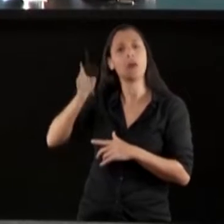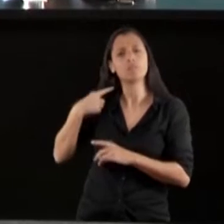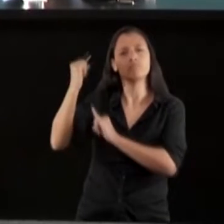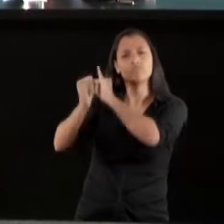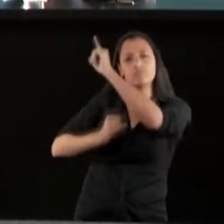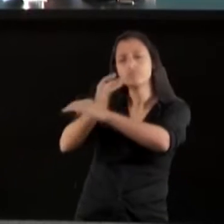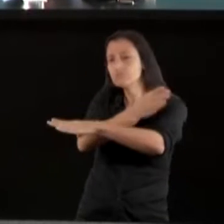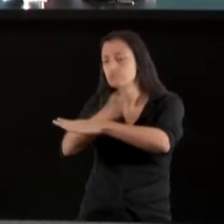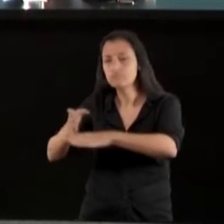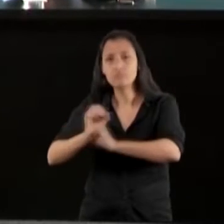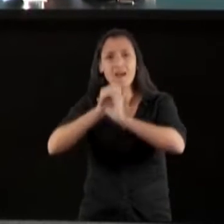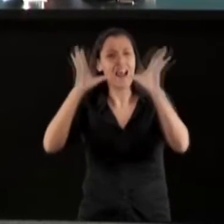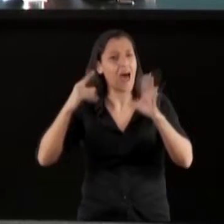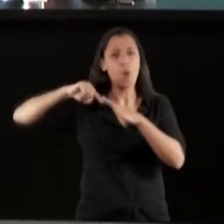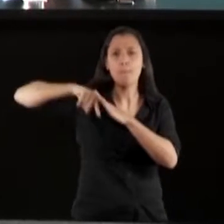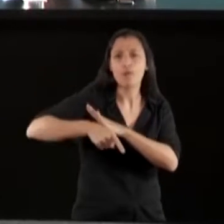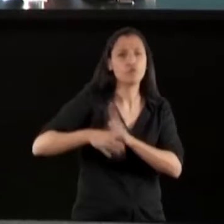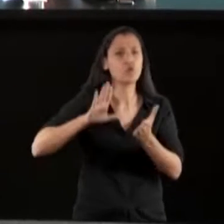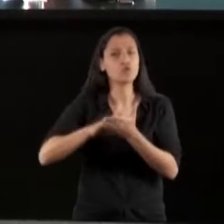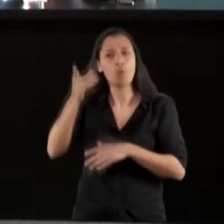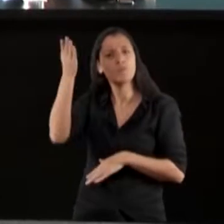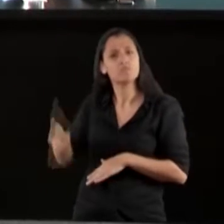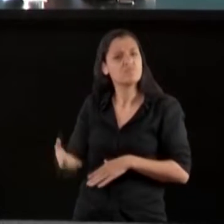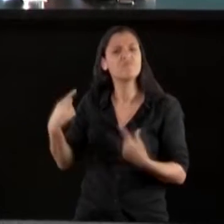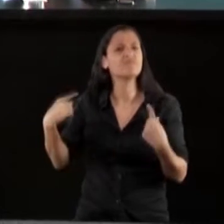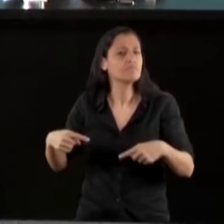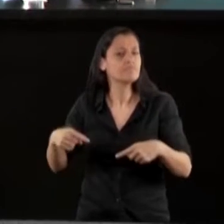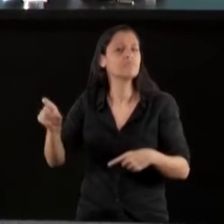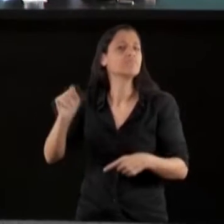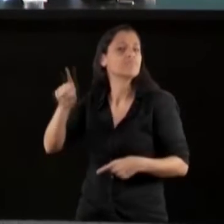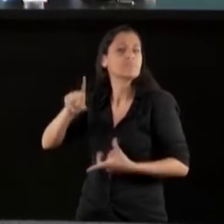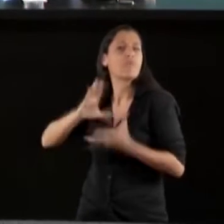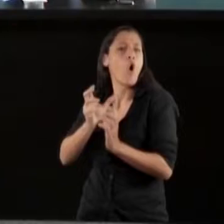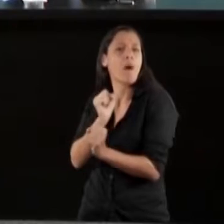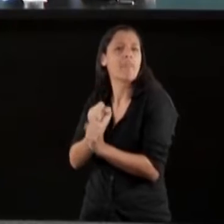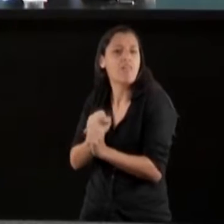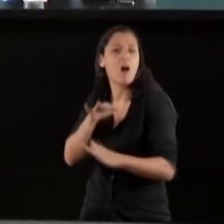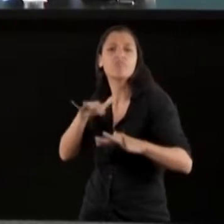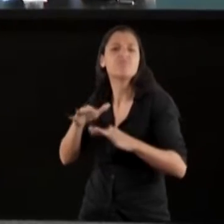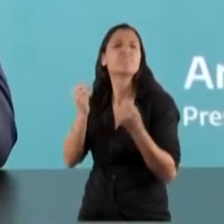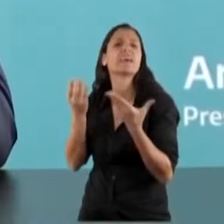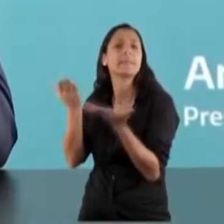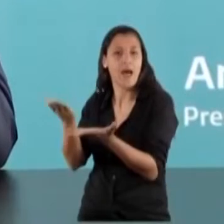tiene que ver con la gestión que viene desarrollando en su área.